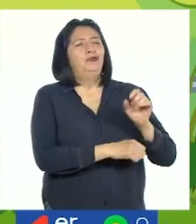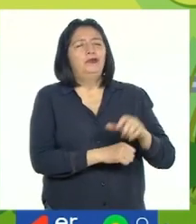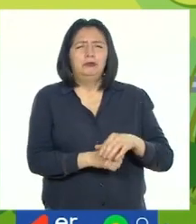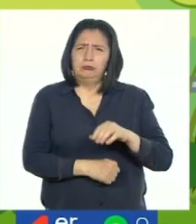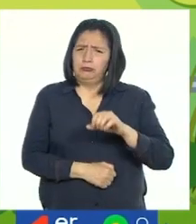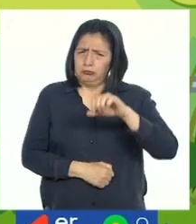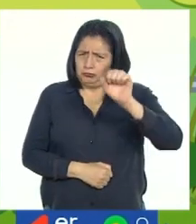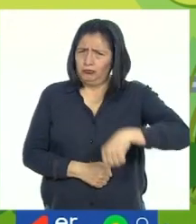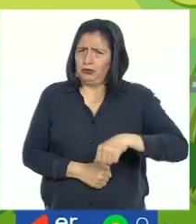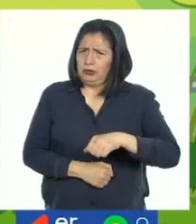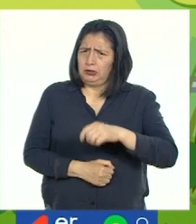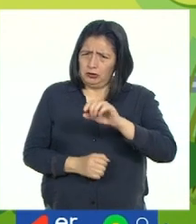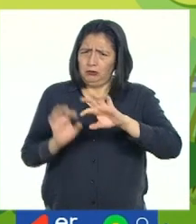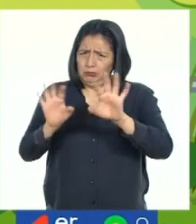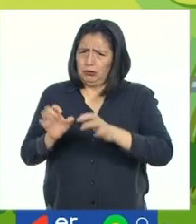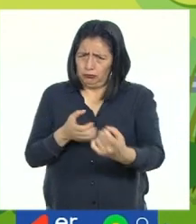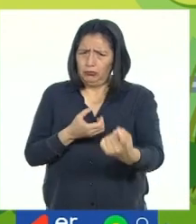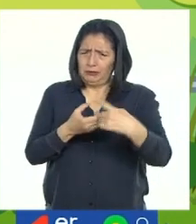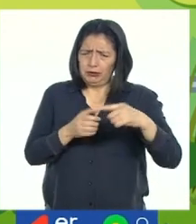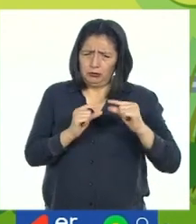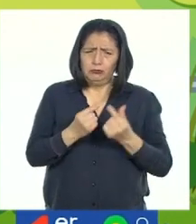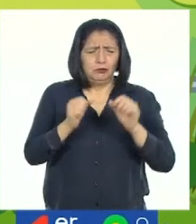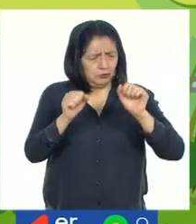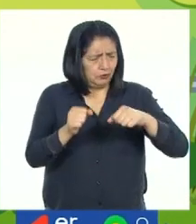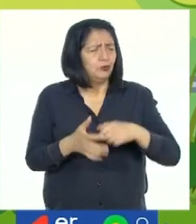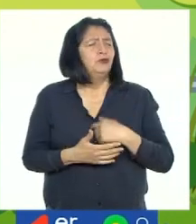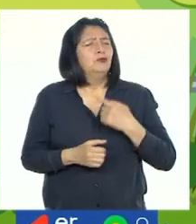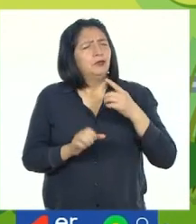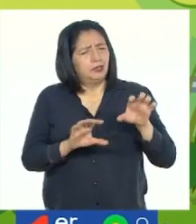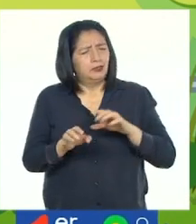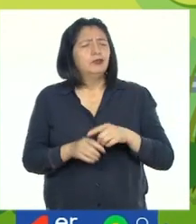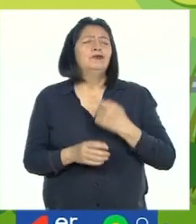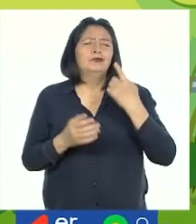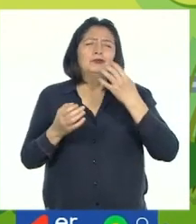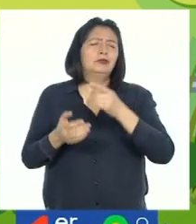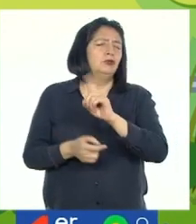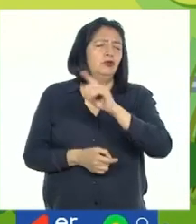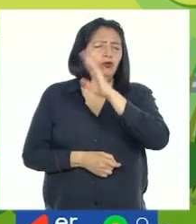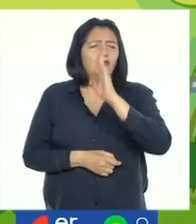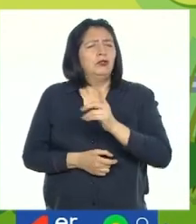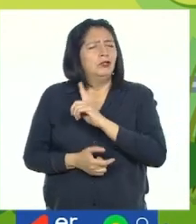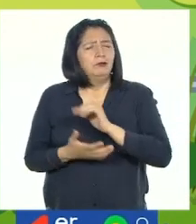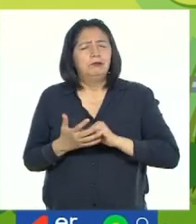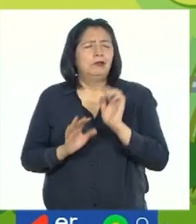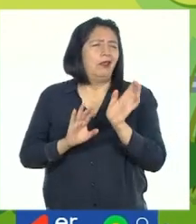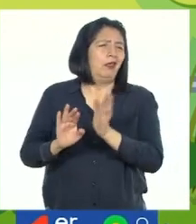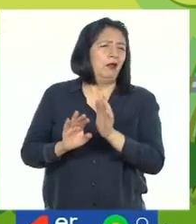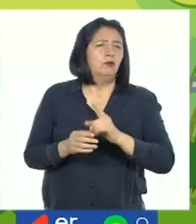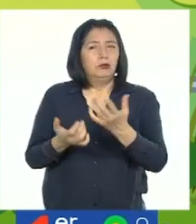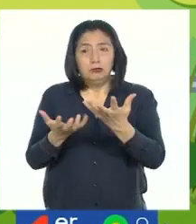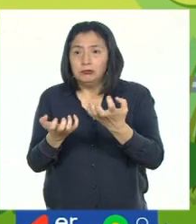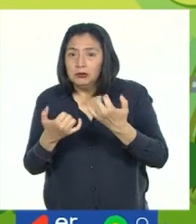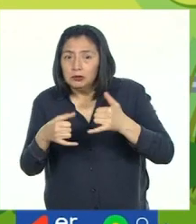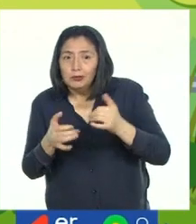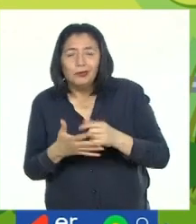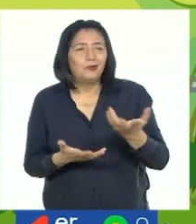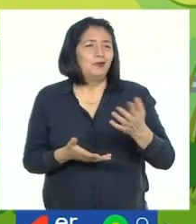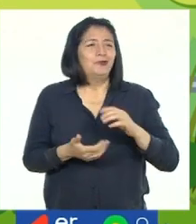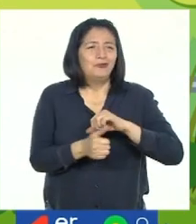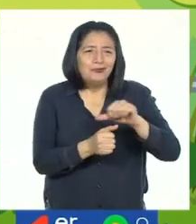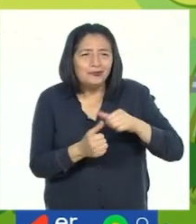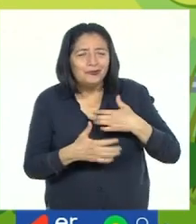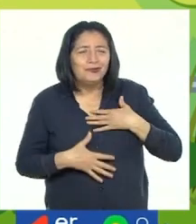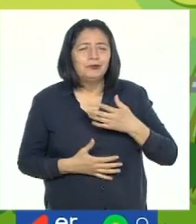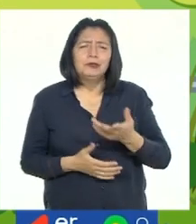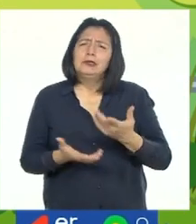Claro que lo eres, computadora. Voy a cumplir tus deseos y nunca vamos a ignorar cuando quieras jugar o hacer alguna actividad divertida.